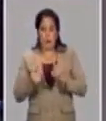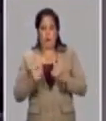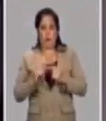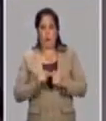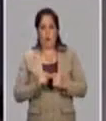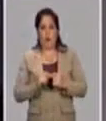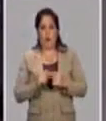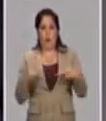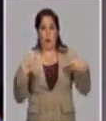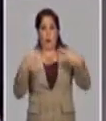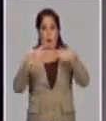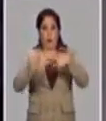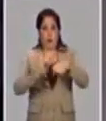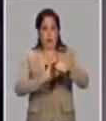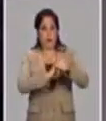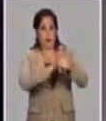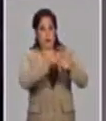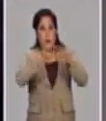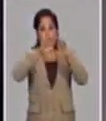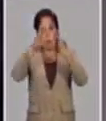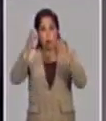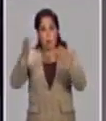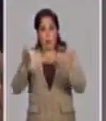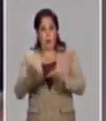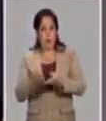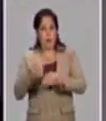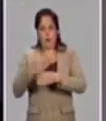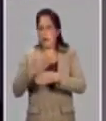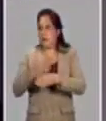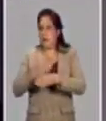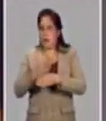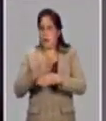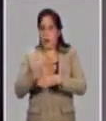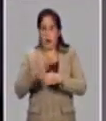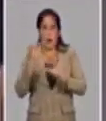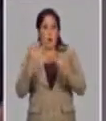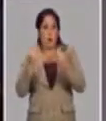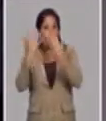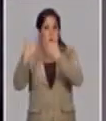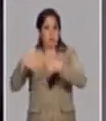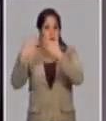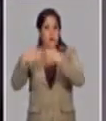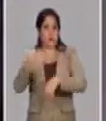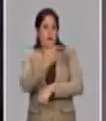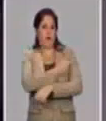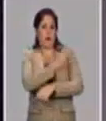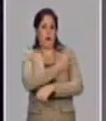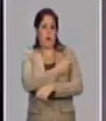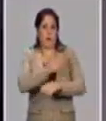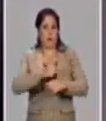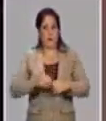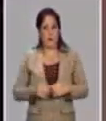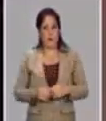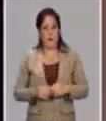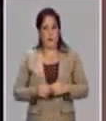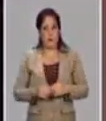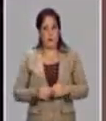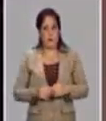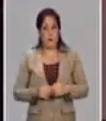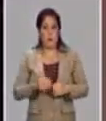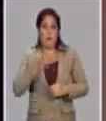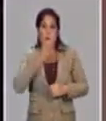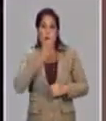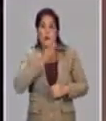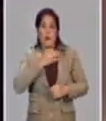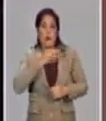cuentas, cortar la transmisión en el mundo implicaría una cobertura grande de la población mundial vacunada. Nunca ha